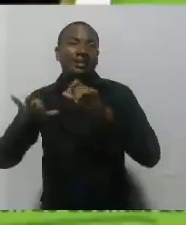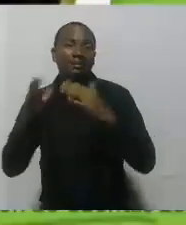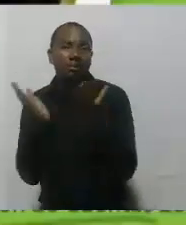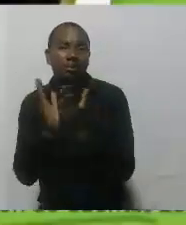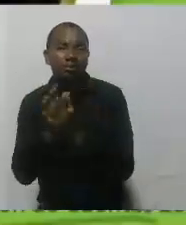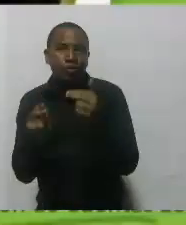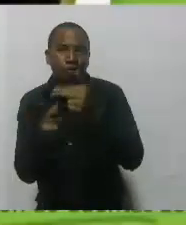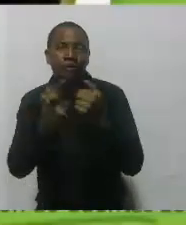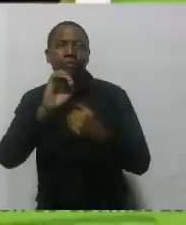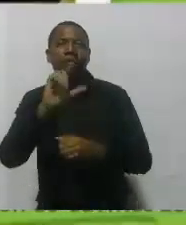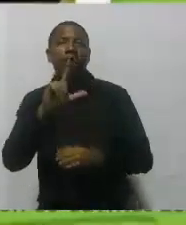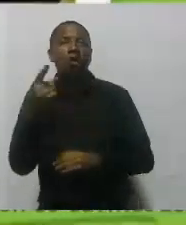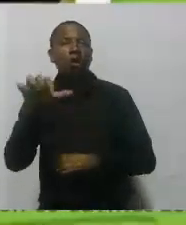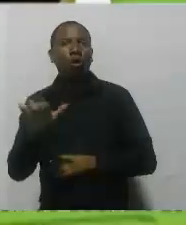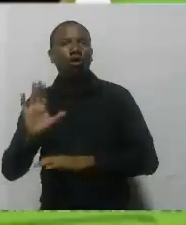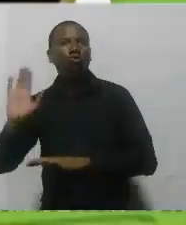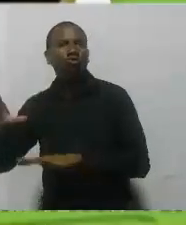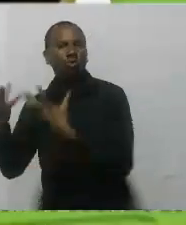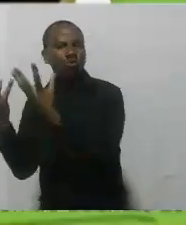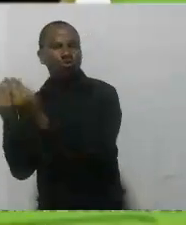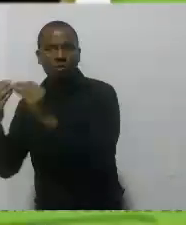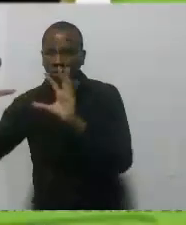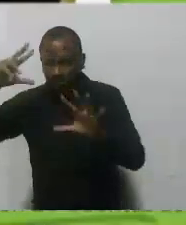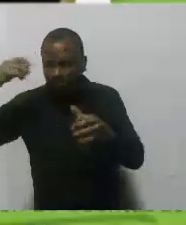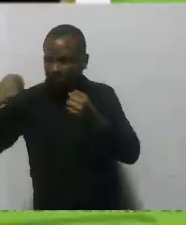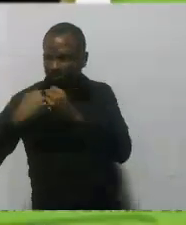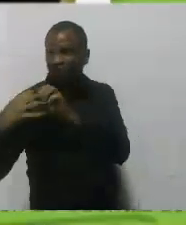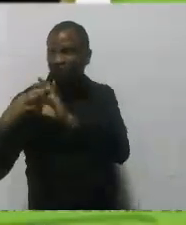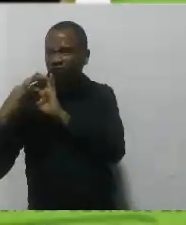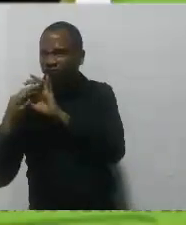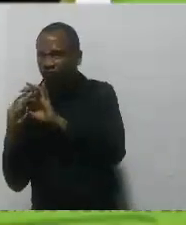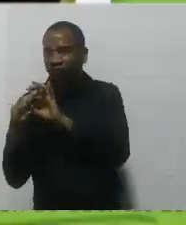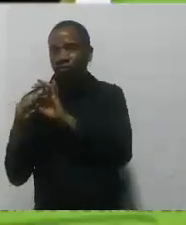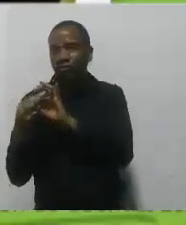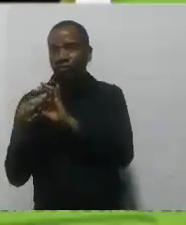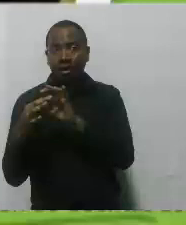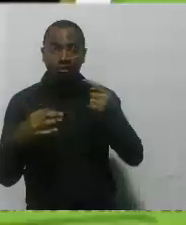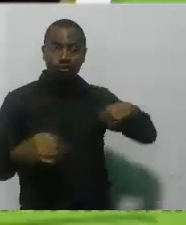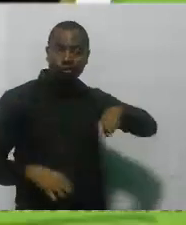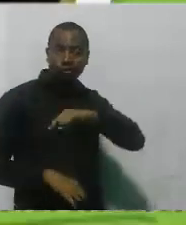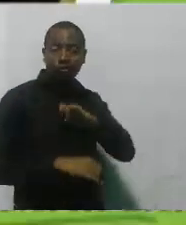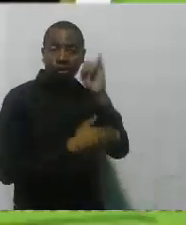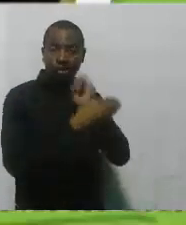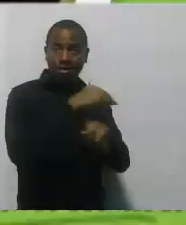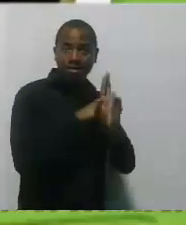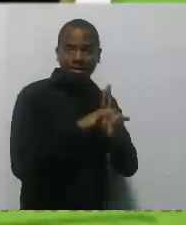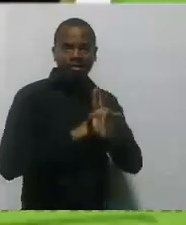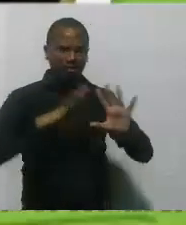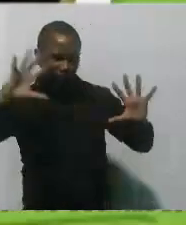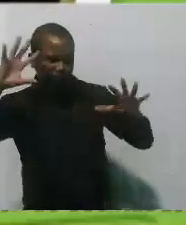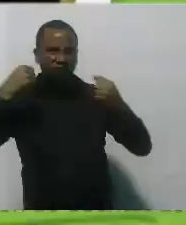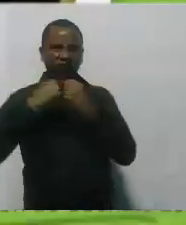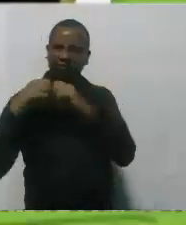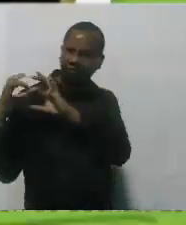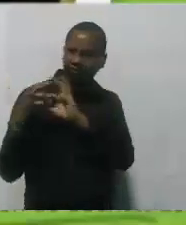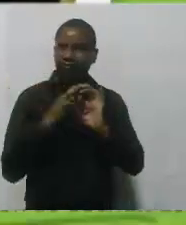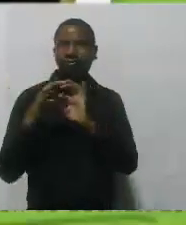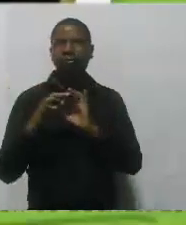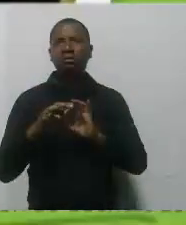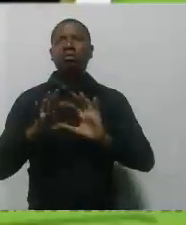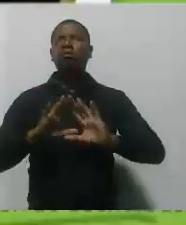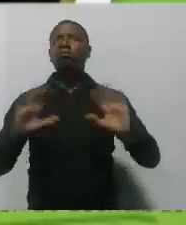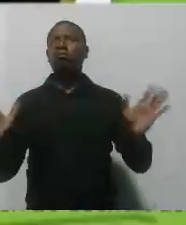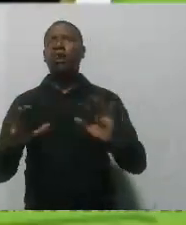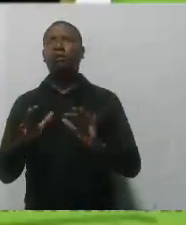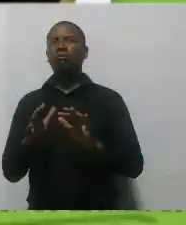trabajo ha hecho un decidido compromiso con el equipo del Instituto Distrital. Hemos cerrado